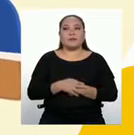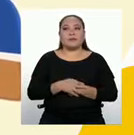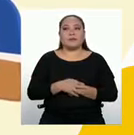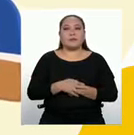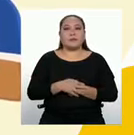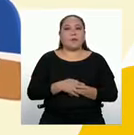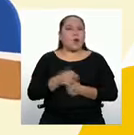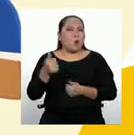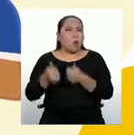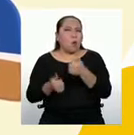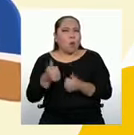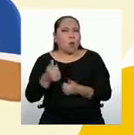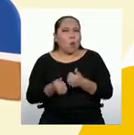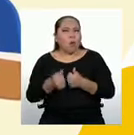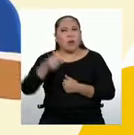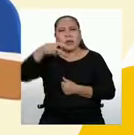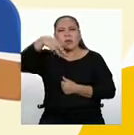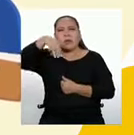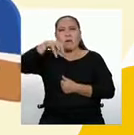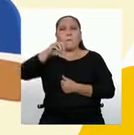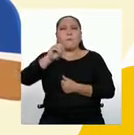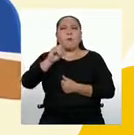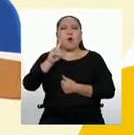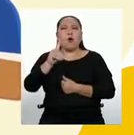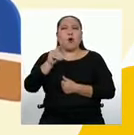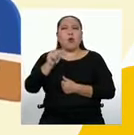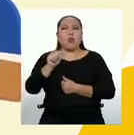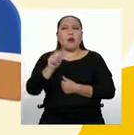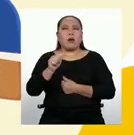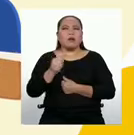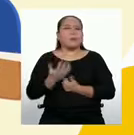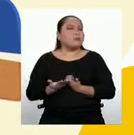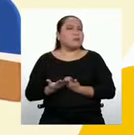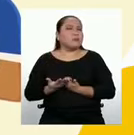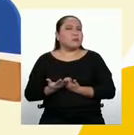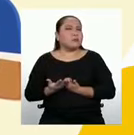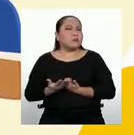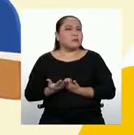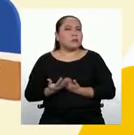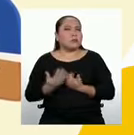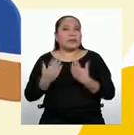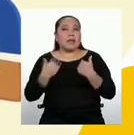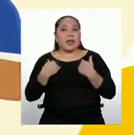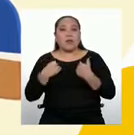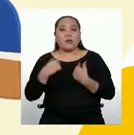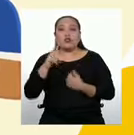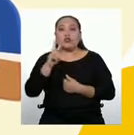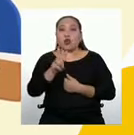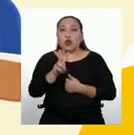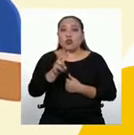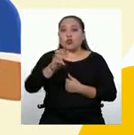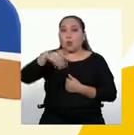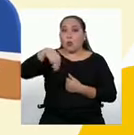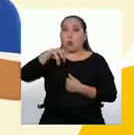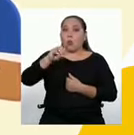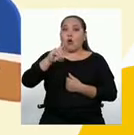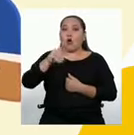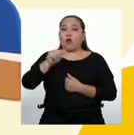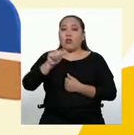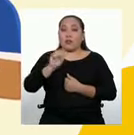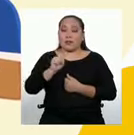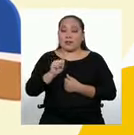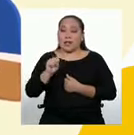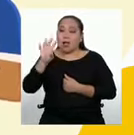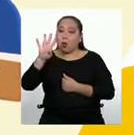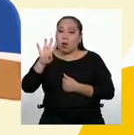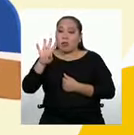Entonces, ¿cuál es la moda? En este caso, tenemos dos valores para la moda. El 4